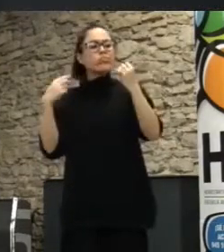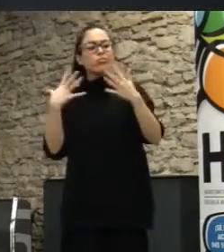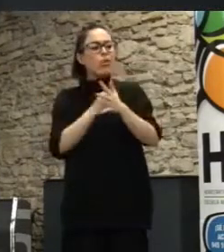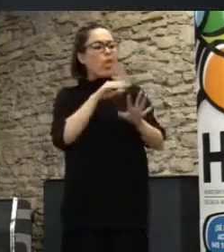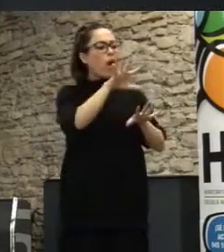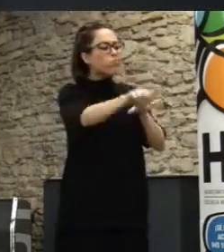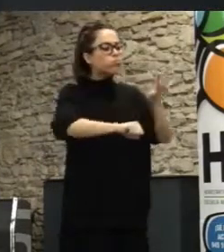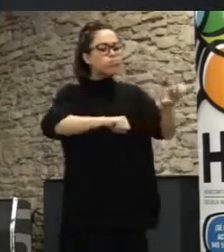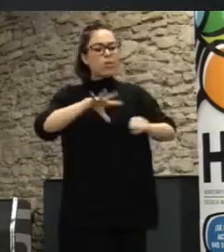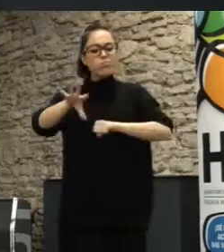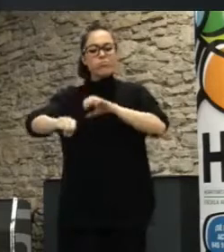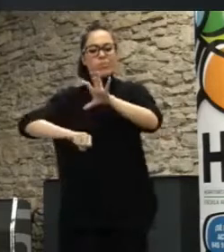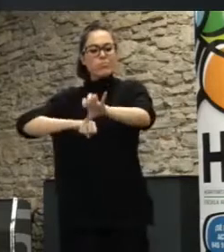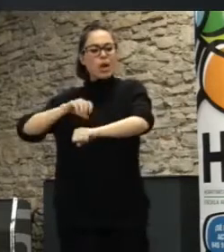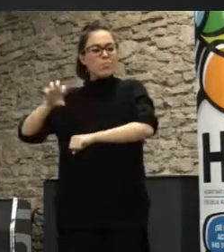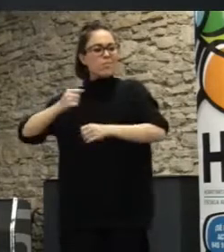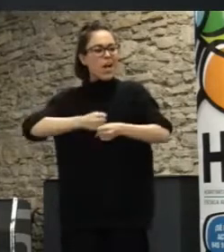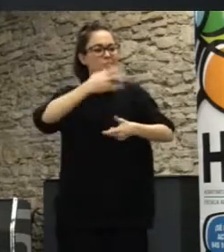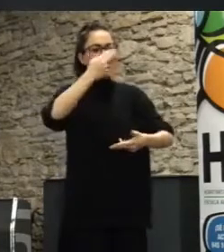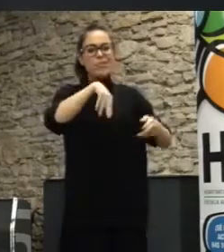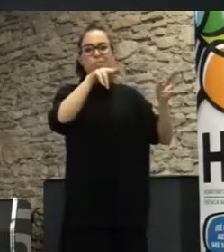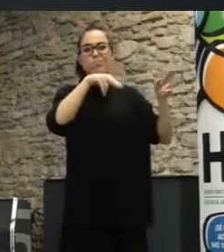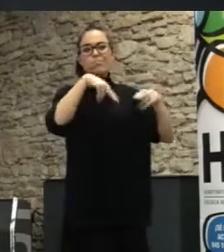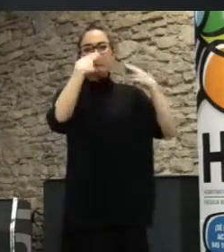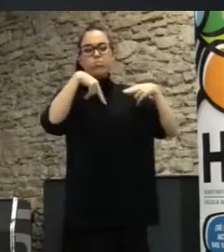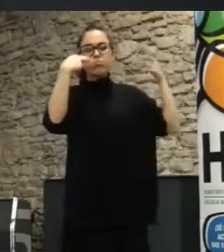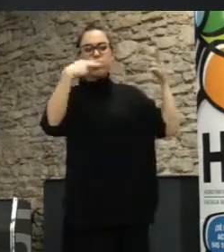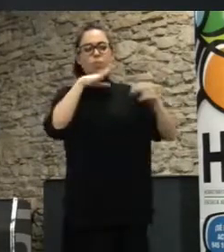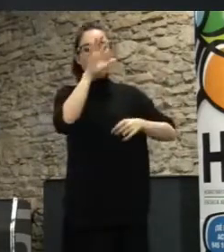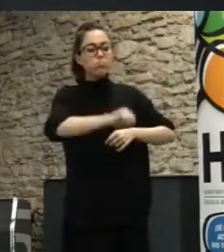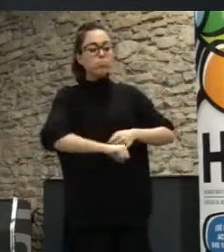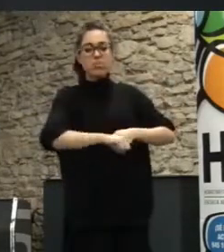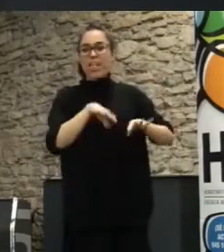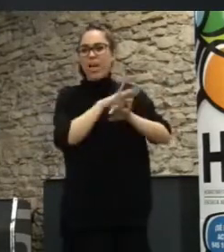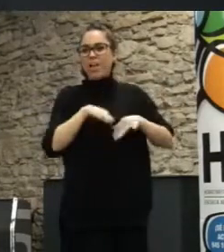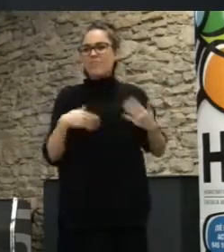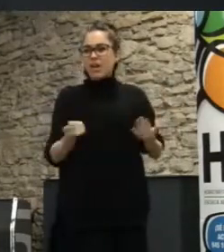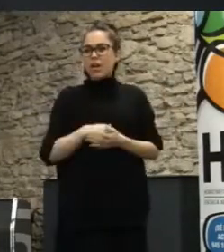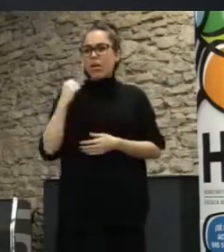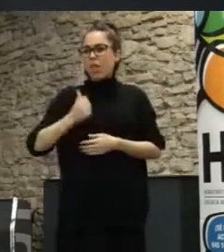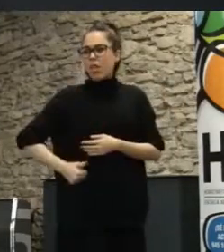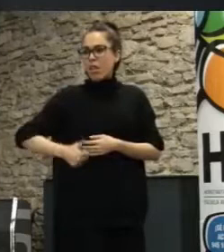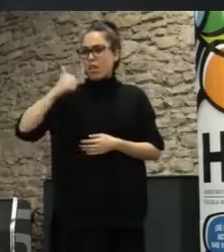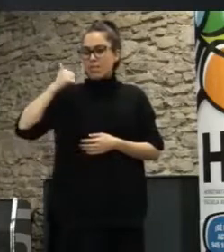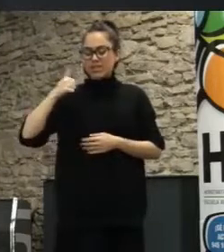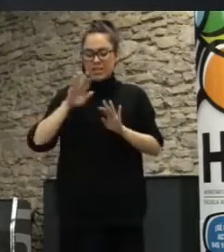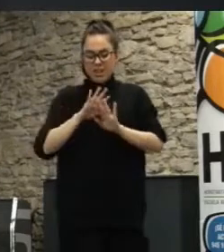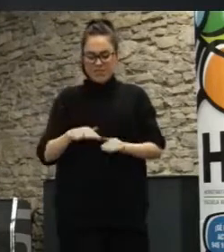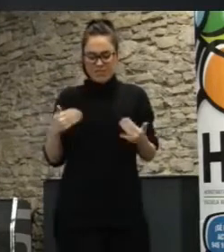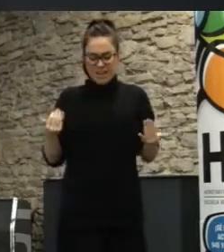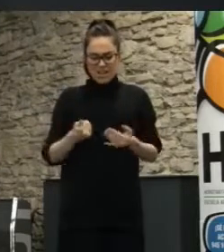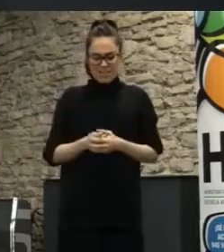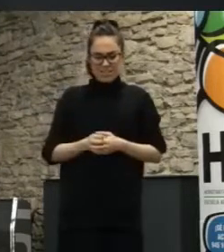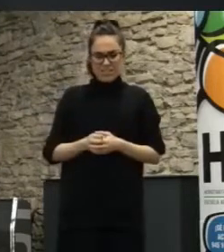públicos y están en radical es decir el propio neoliberalismo está en contra de la democracia porque se pasa por